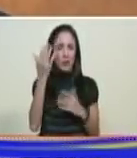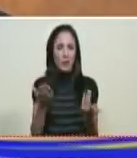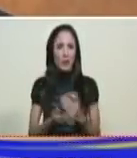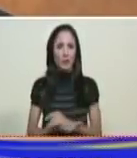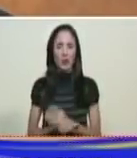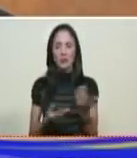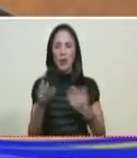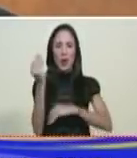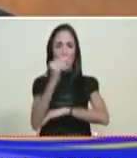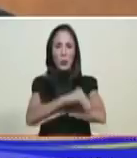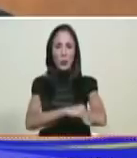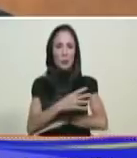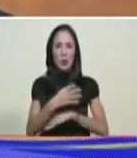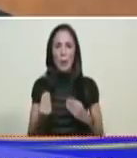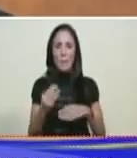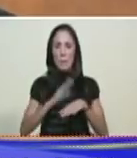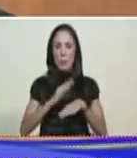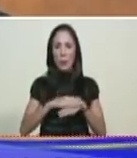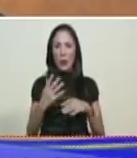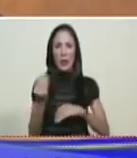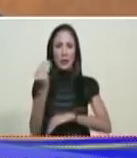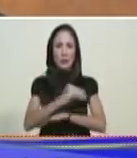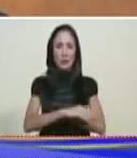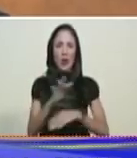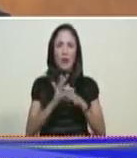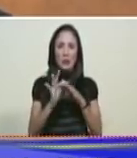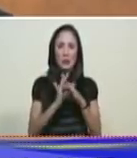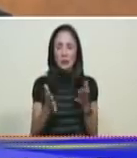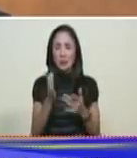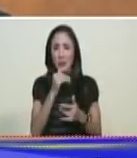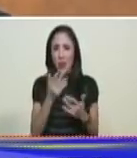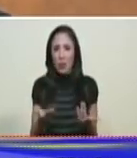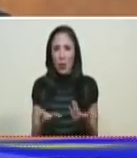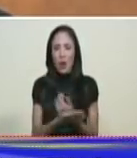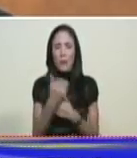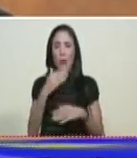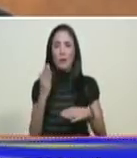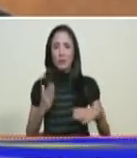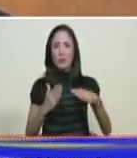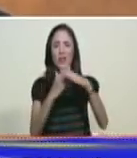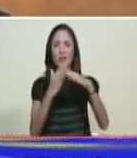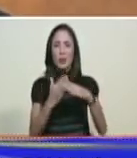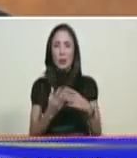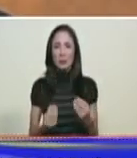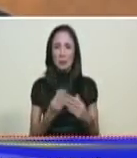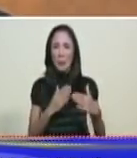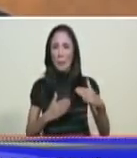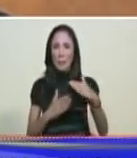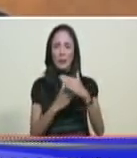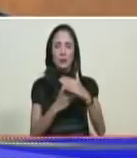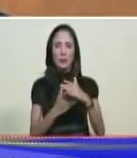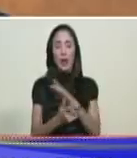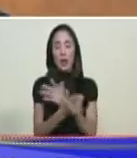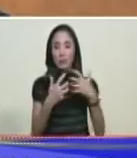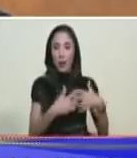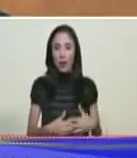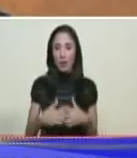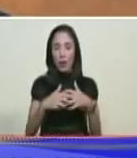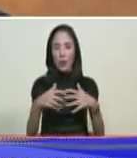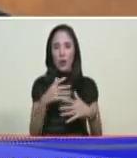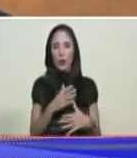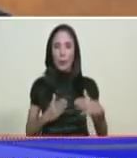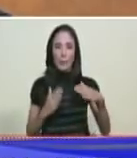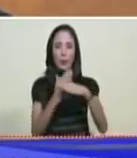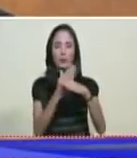un golpe muy duro. Las sanciones que nos han impuesto unilateralmente los Estados Unidos de